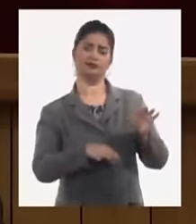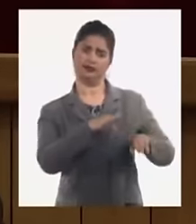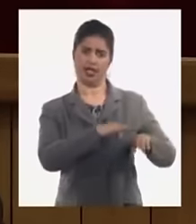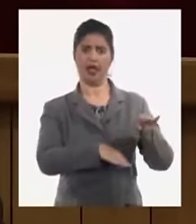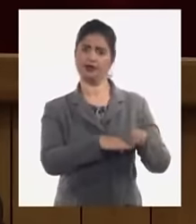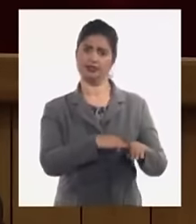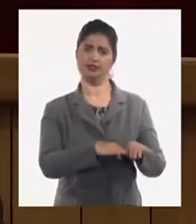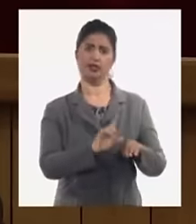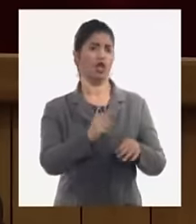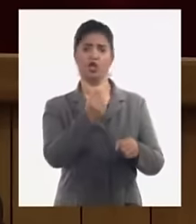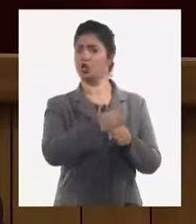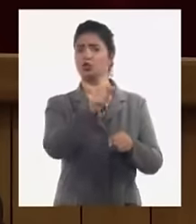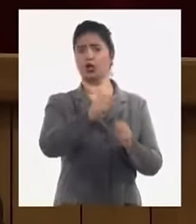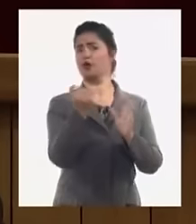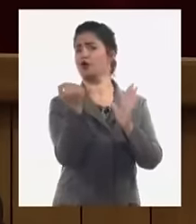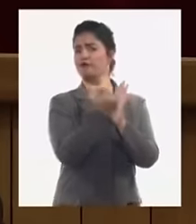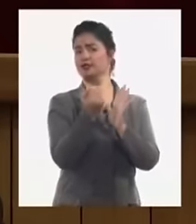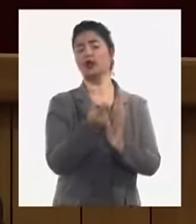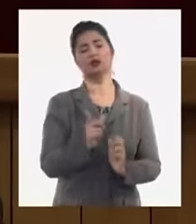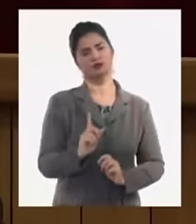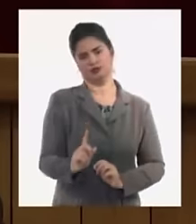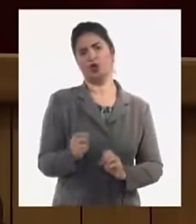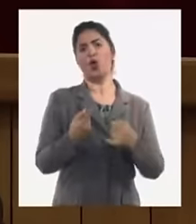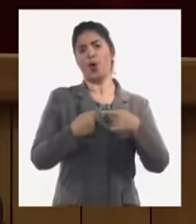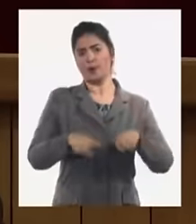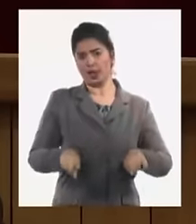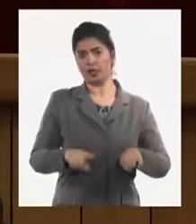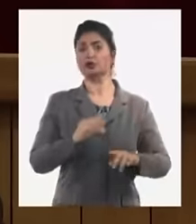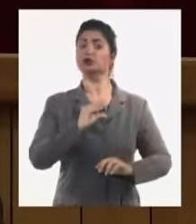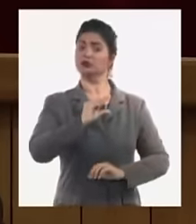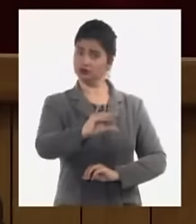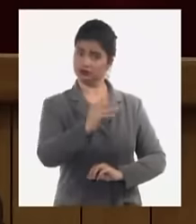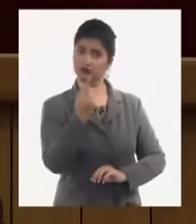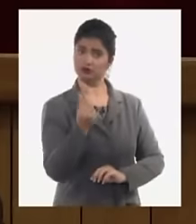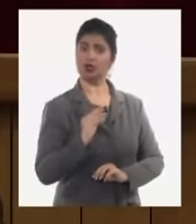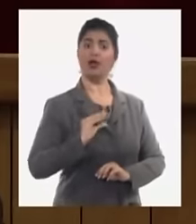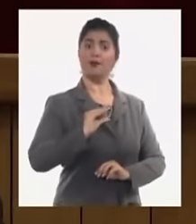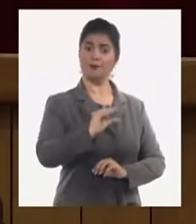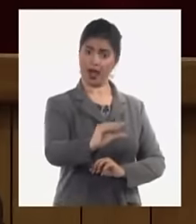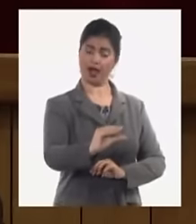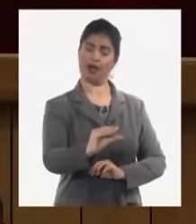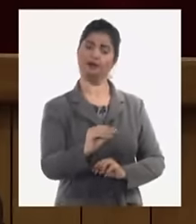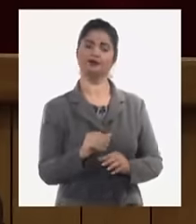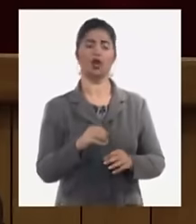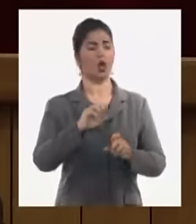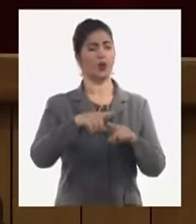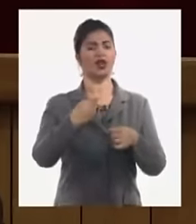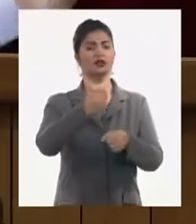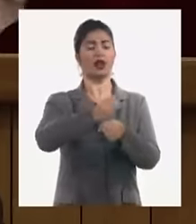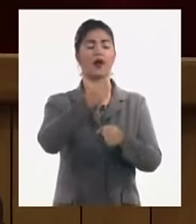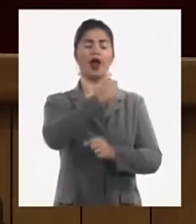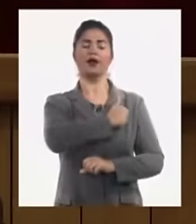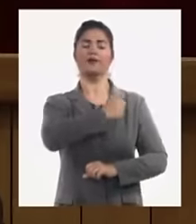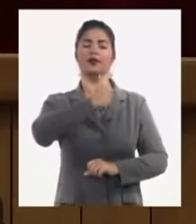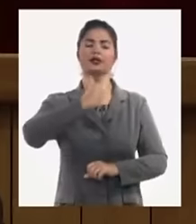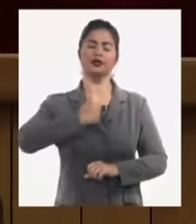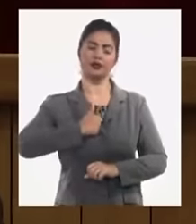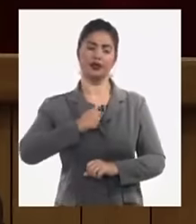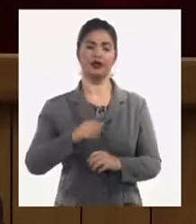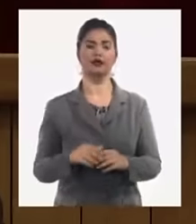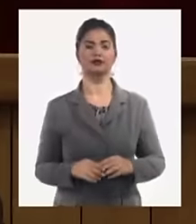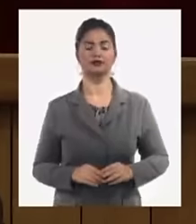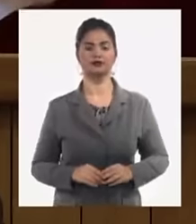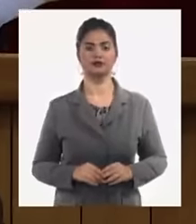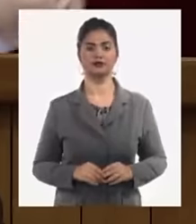trabajadores de ningún sector pero recibimos un salario además un salario que muchas veces es varias veces